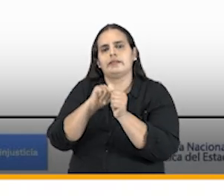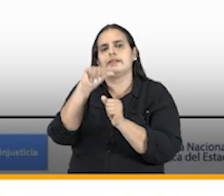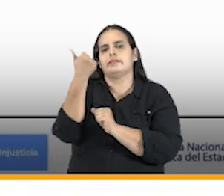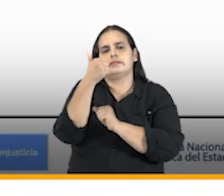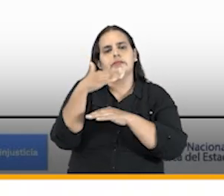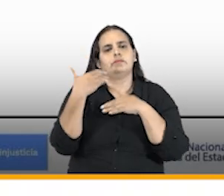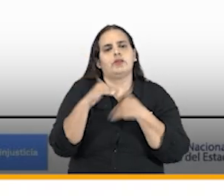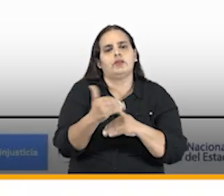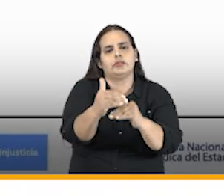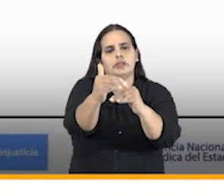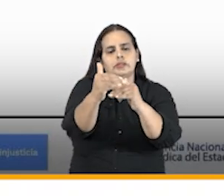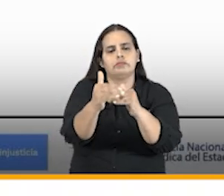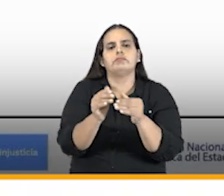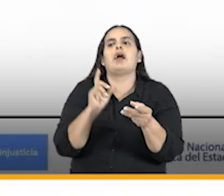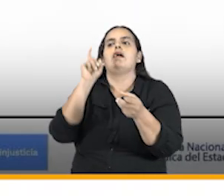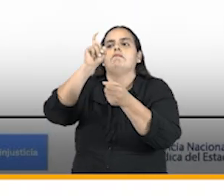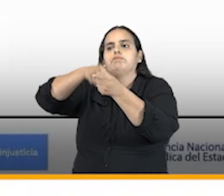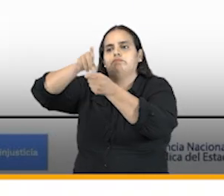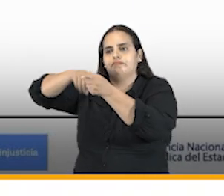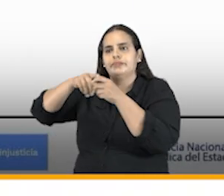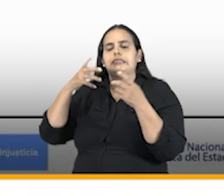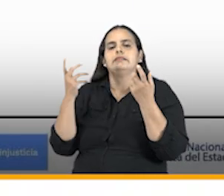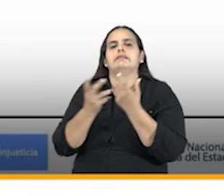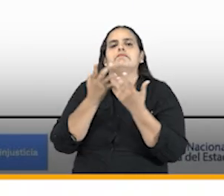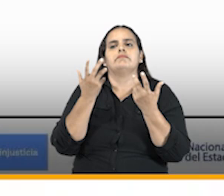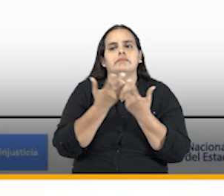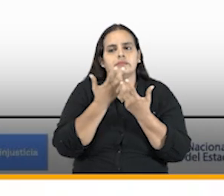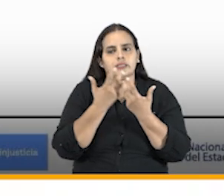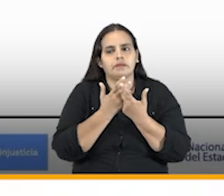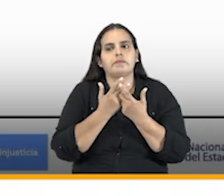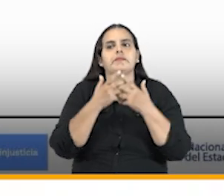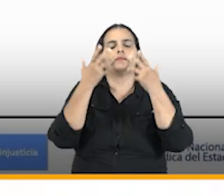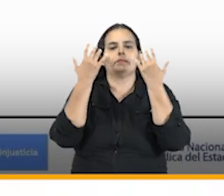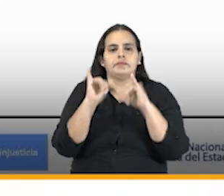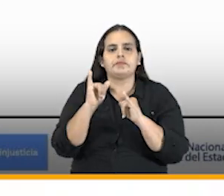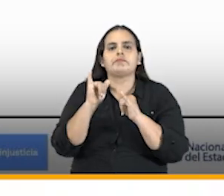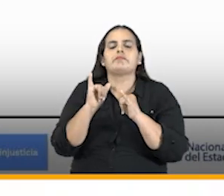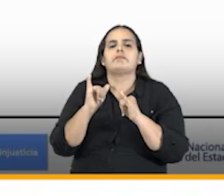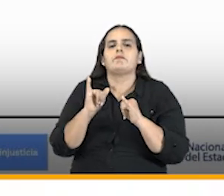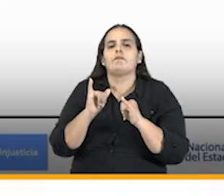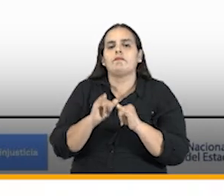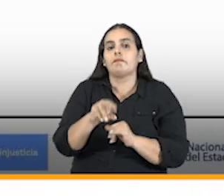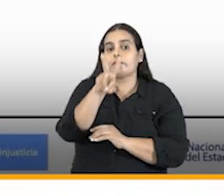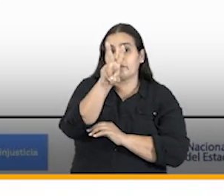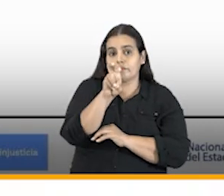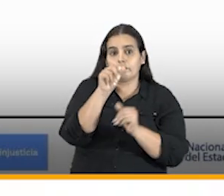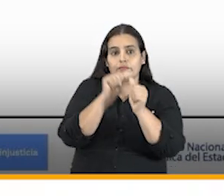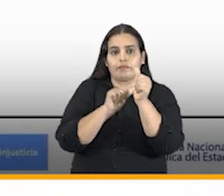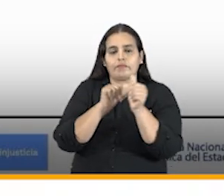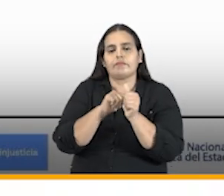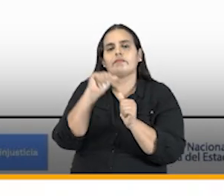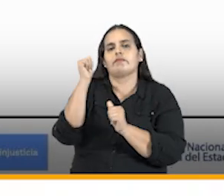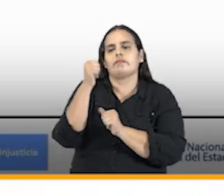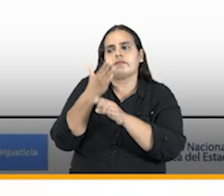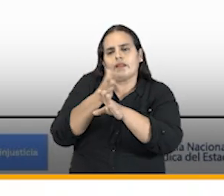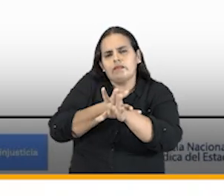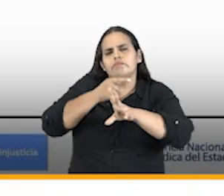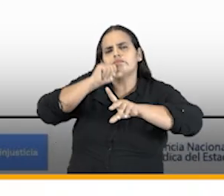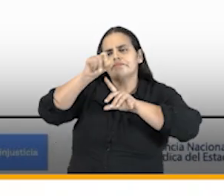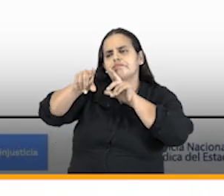procesos registrados en el sistema judiciales registrados por la agencia siete de cada diez conciliaciones